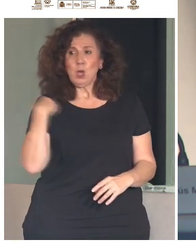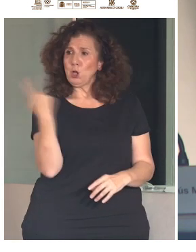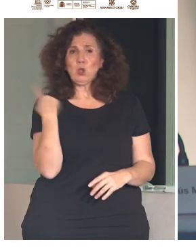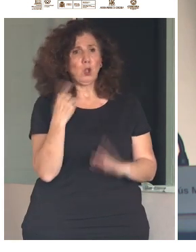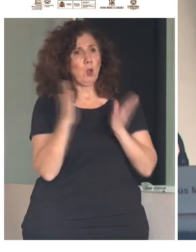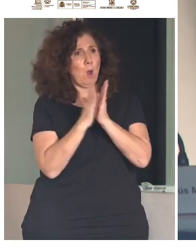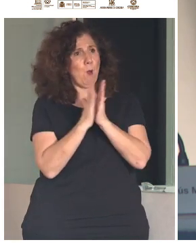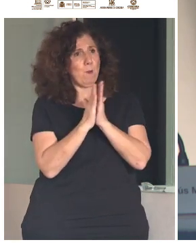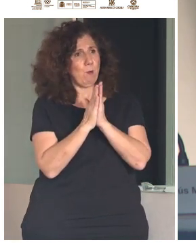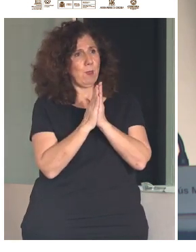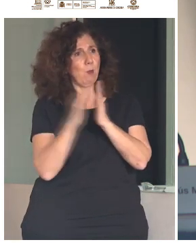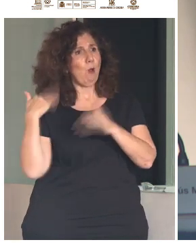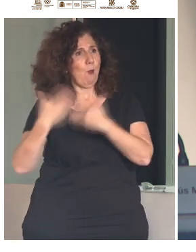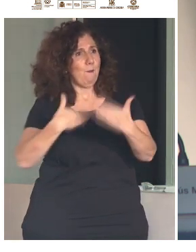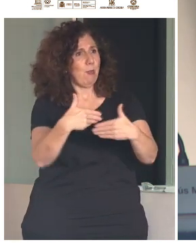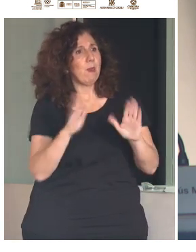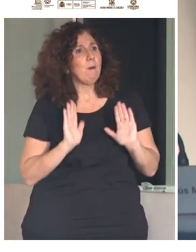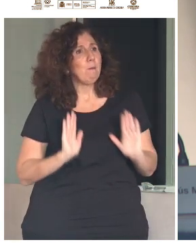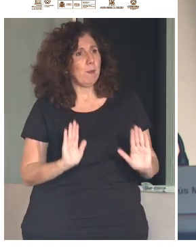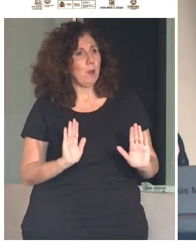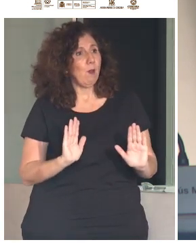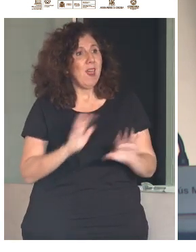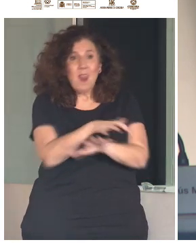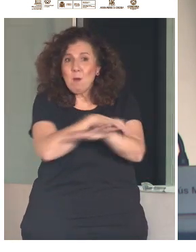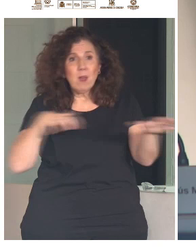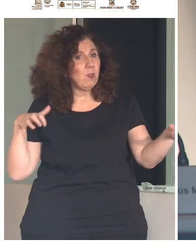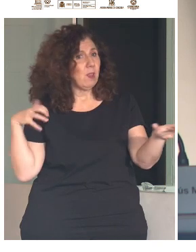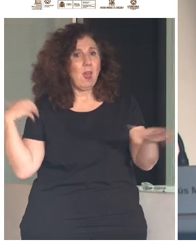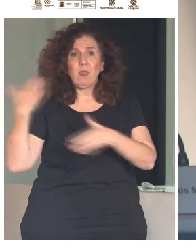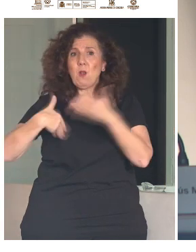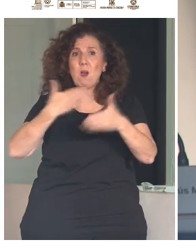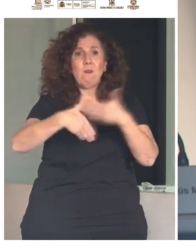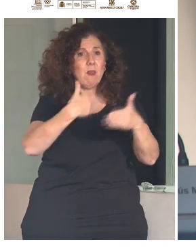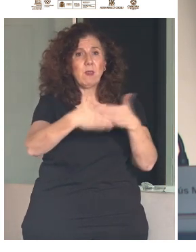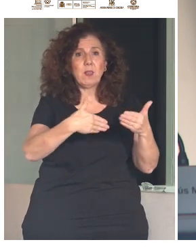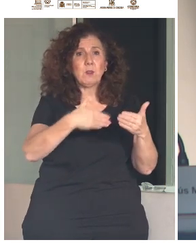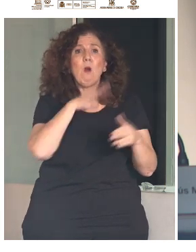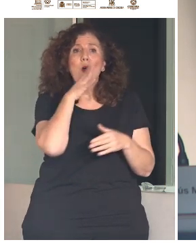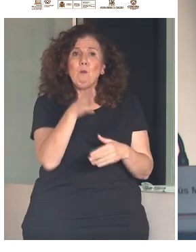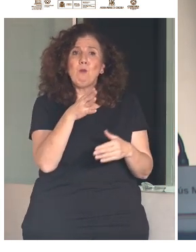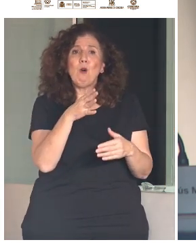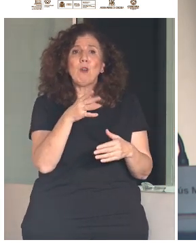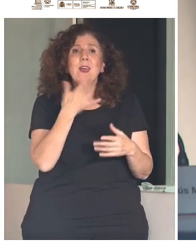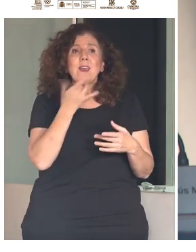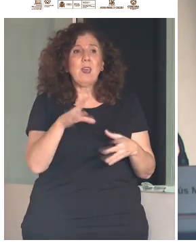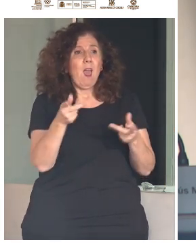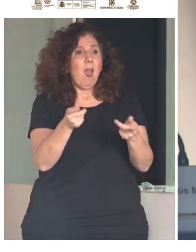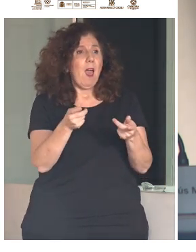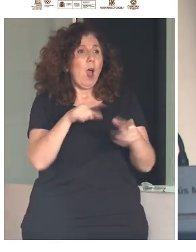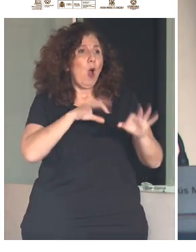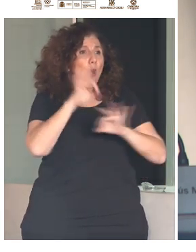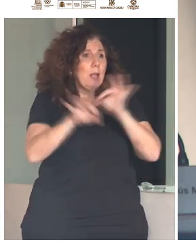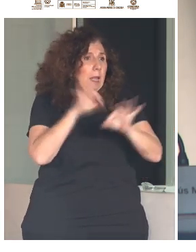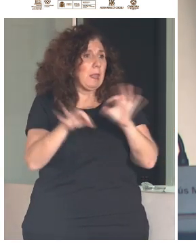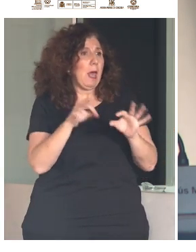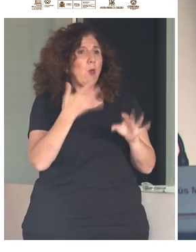También hay que decirlo, la mayoría de estos avances han sido catalizados desde las organizaciones de la discapacidad. Han sido